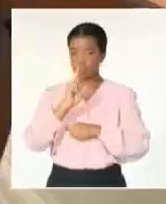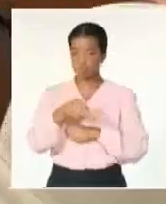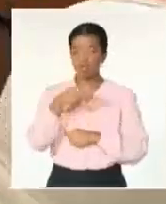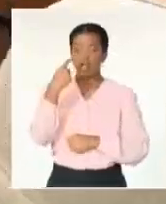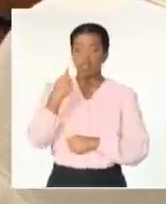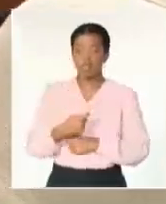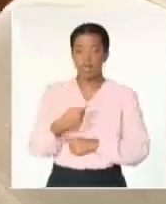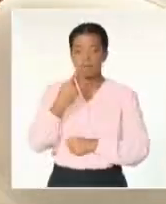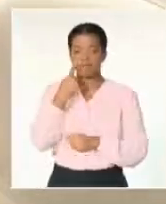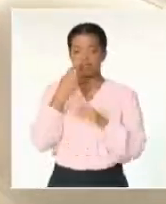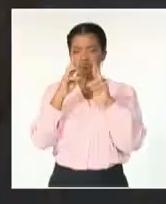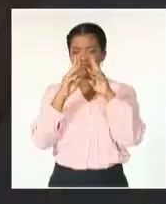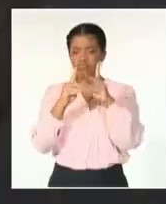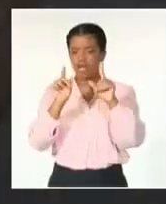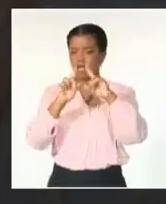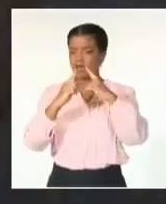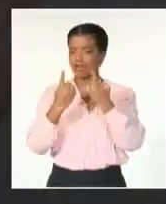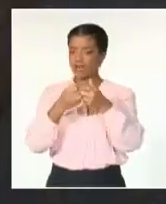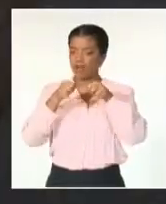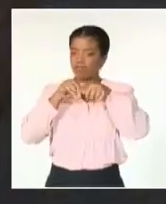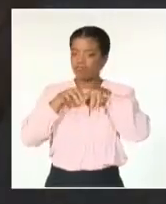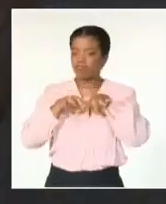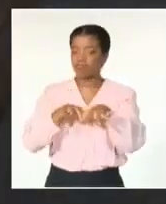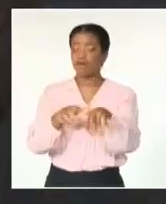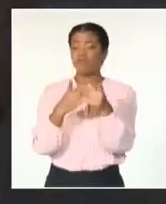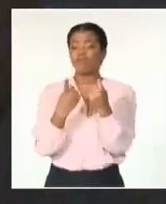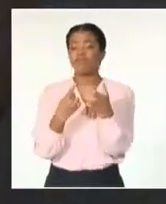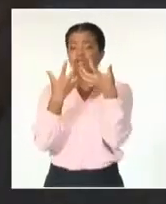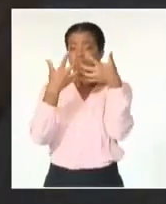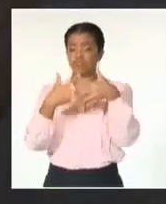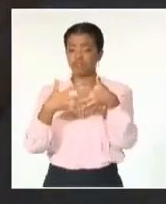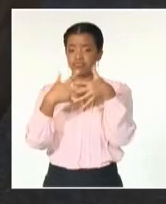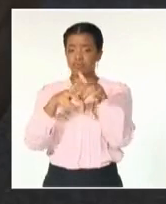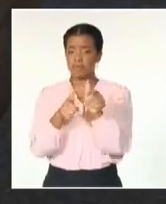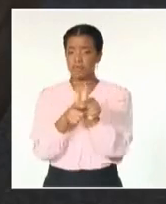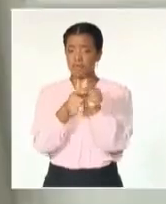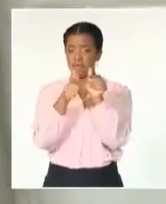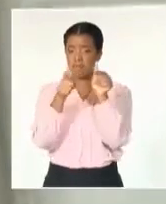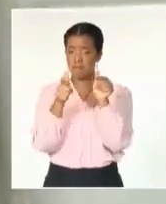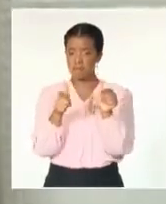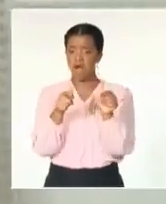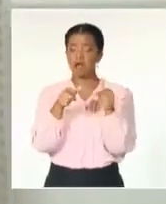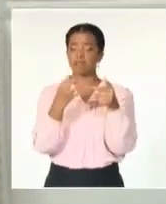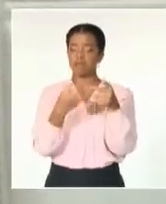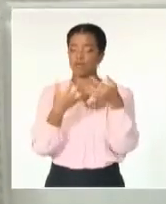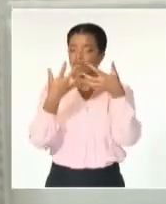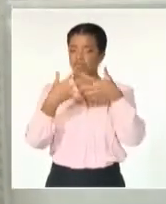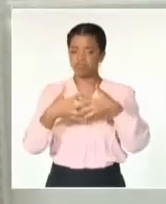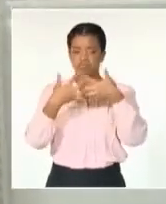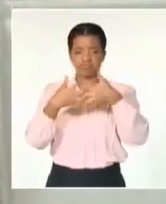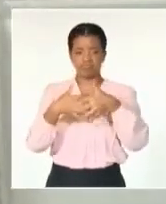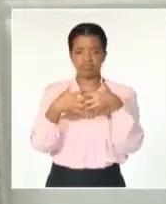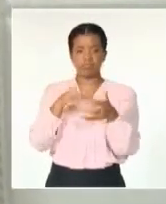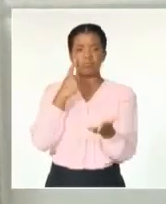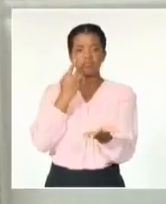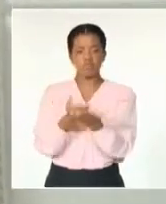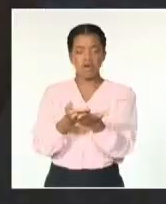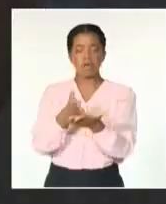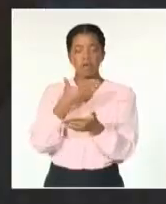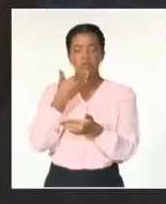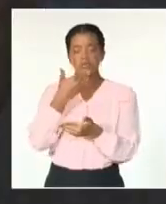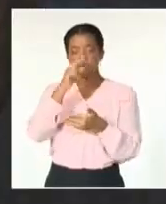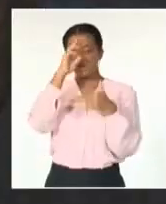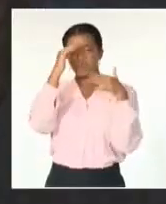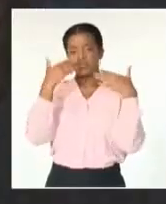resultados, para lo cual se requiere aumentar las producciones de estos equipos y productos de probado impacto para la salud de la